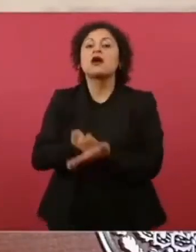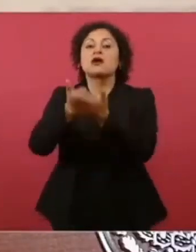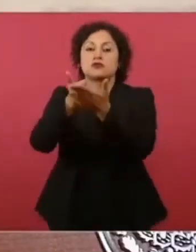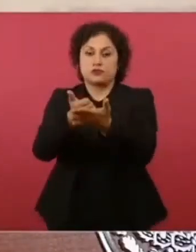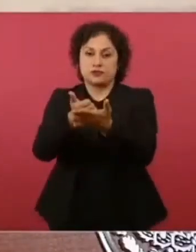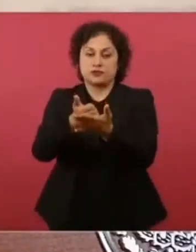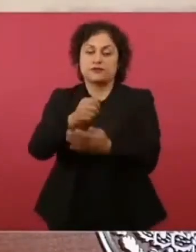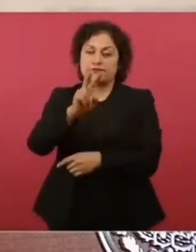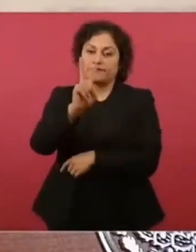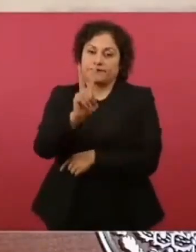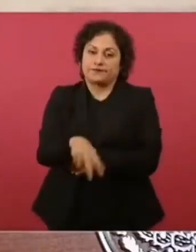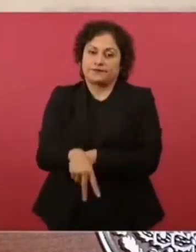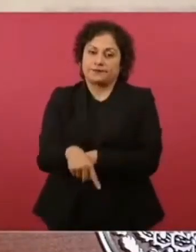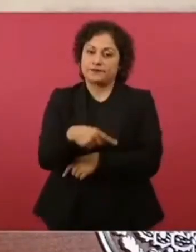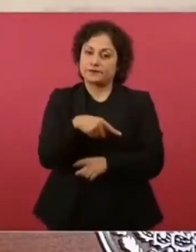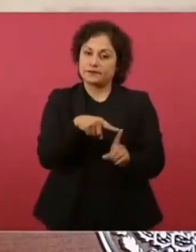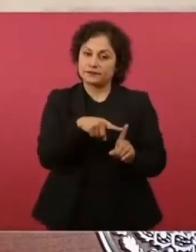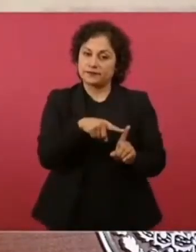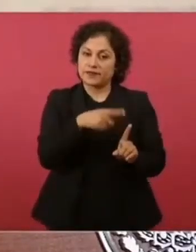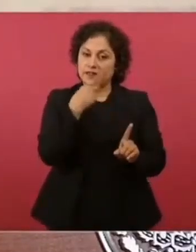aplicó el mismo un golpe de estazo